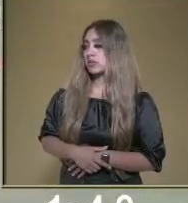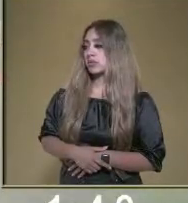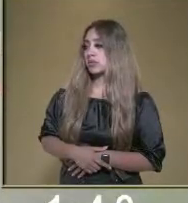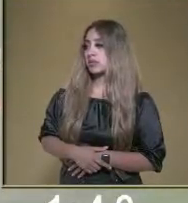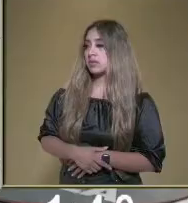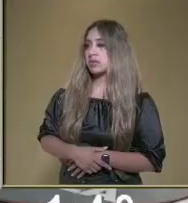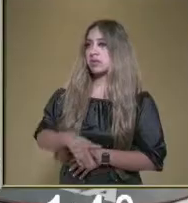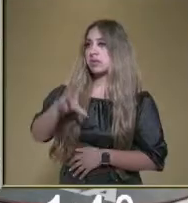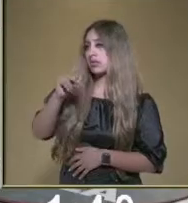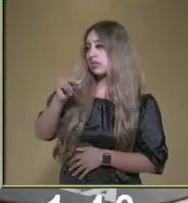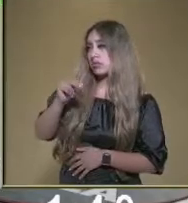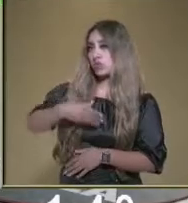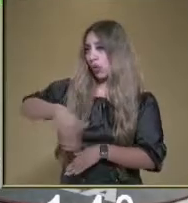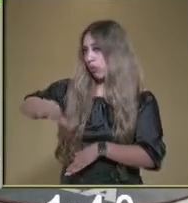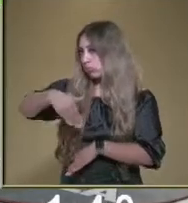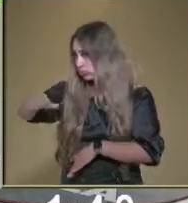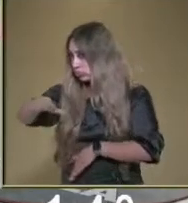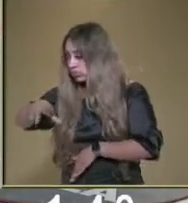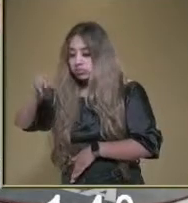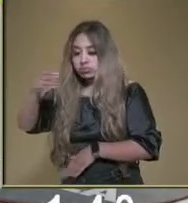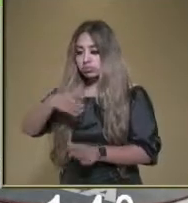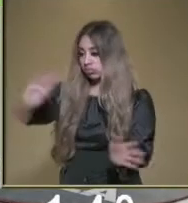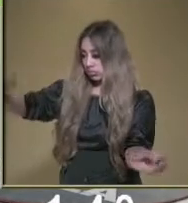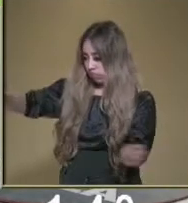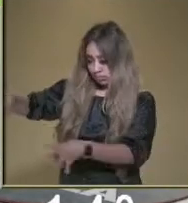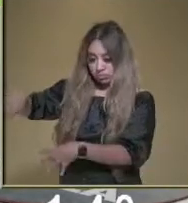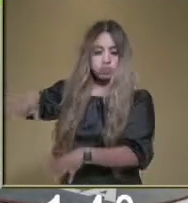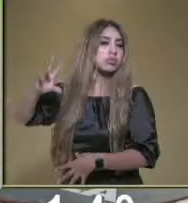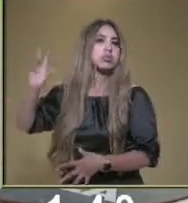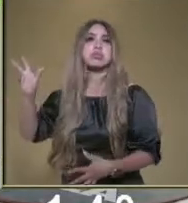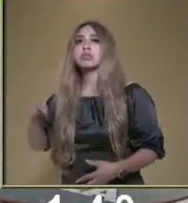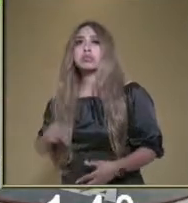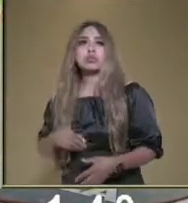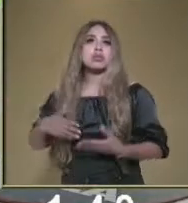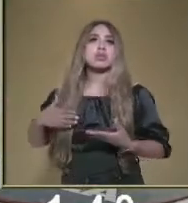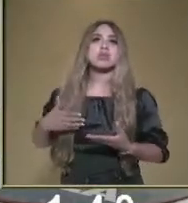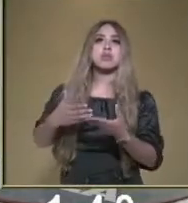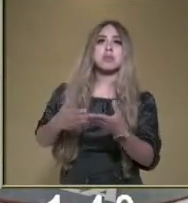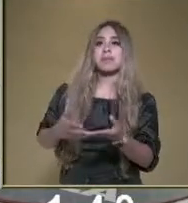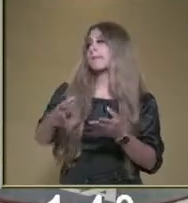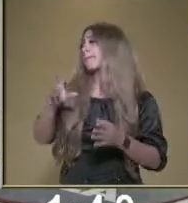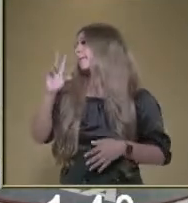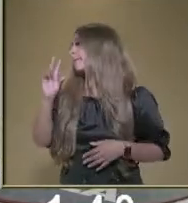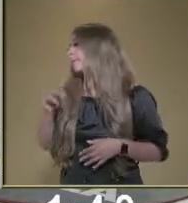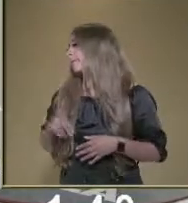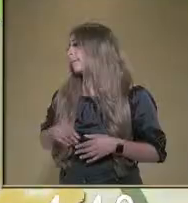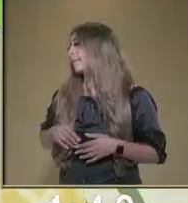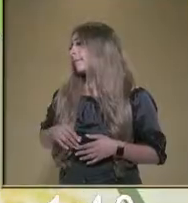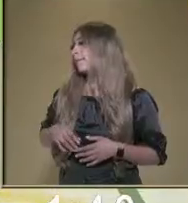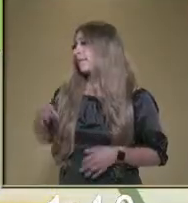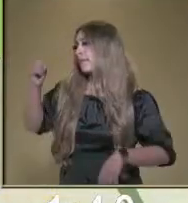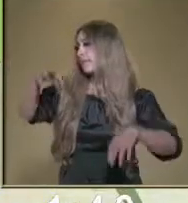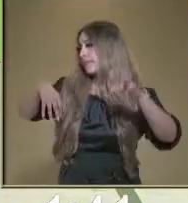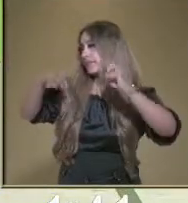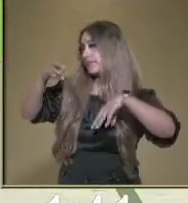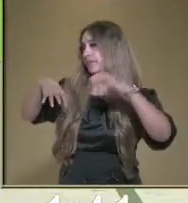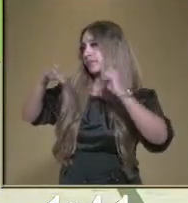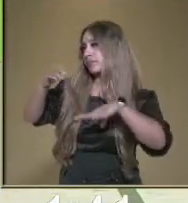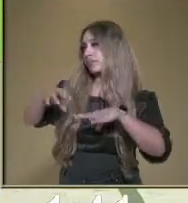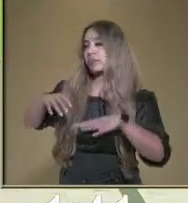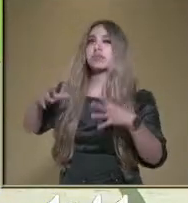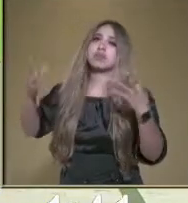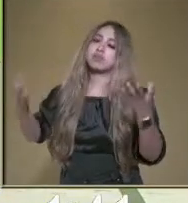No, ni aventarlo a otro lado, ni tirarla en las calles, ni tirarla, porque cuando llueve se tapan los